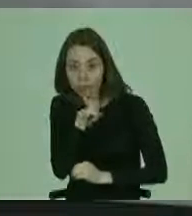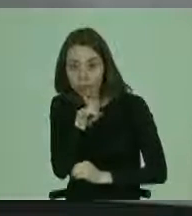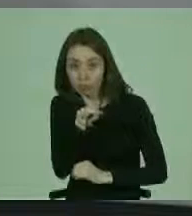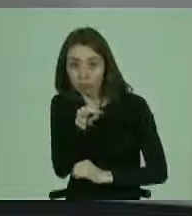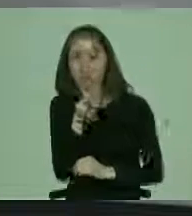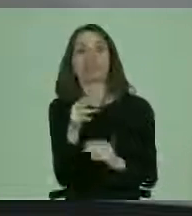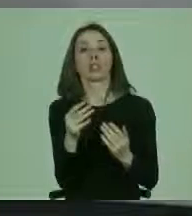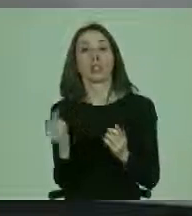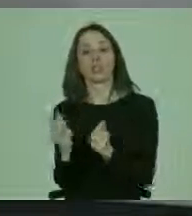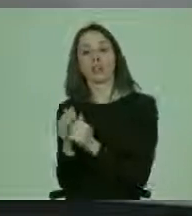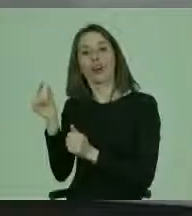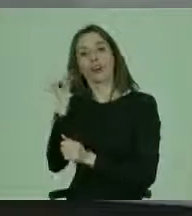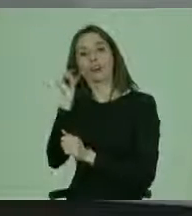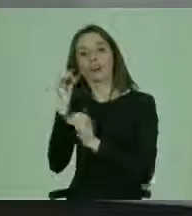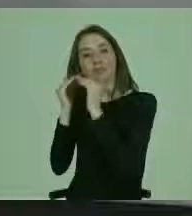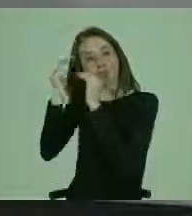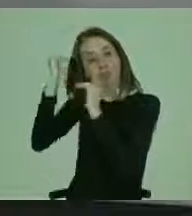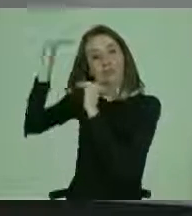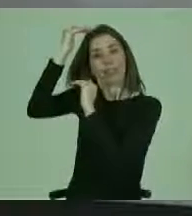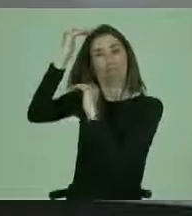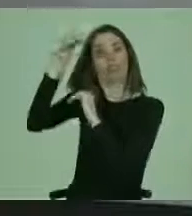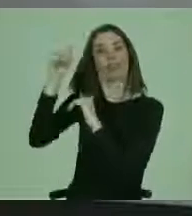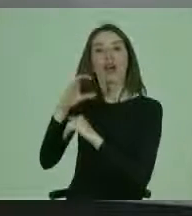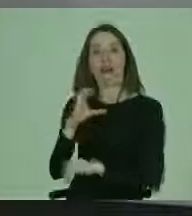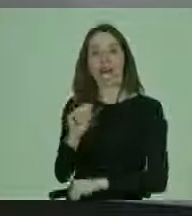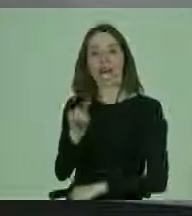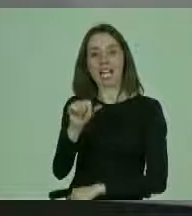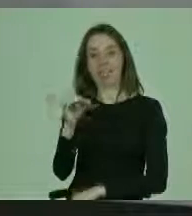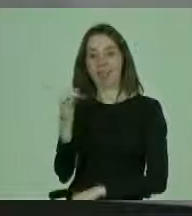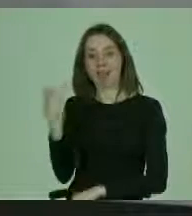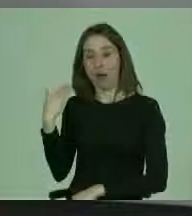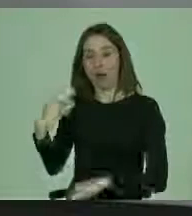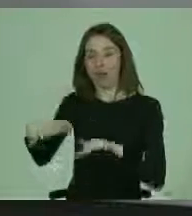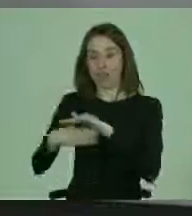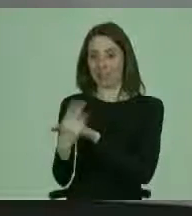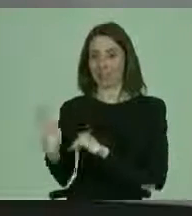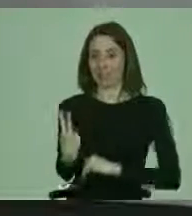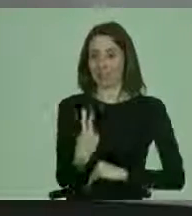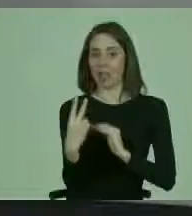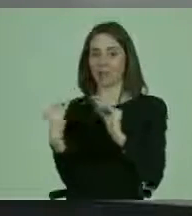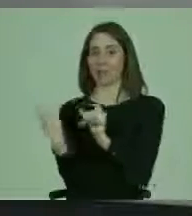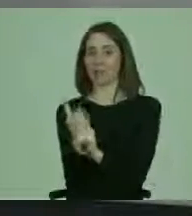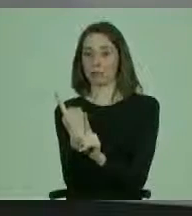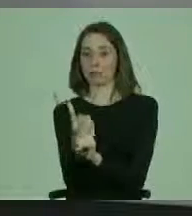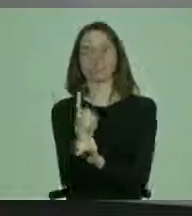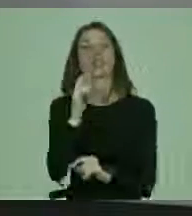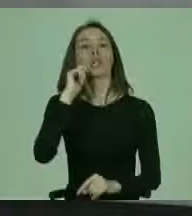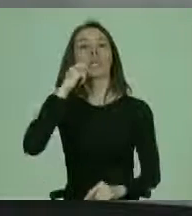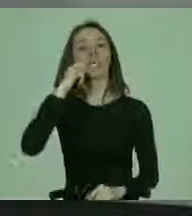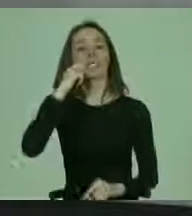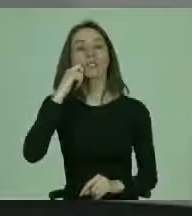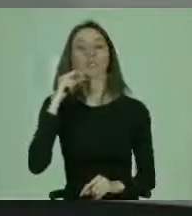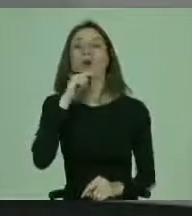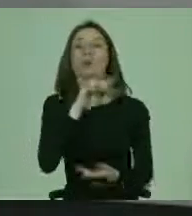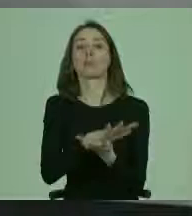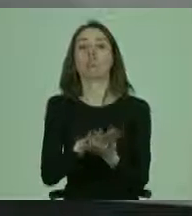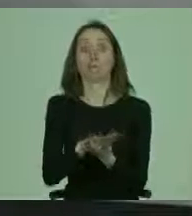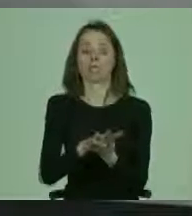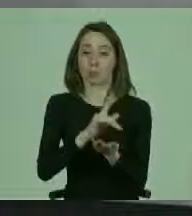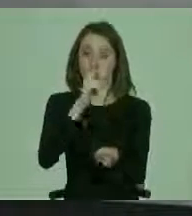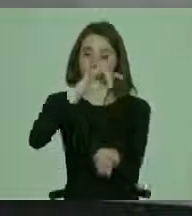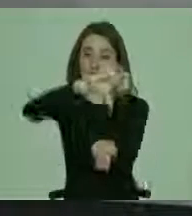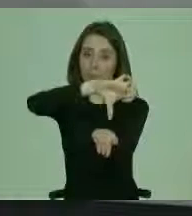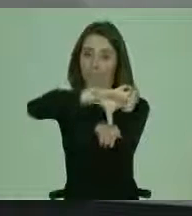Y por eso con la doctora Casado algo hablábamos antes de entrar acá. Lo que ha significado, por ejemplo, que en un